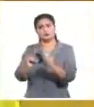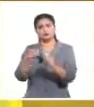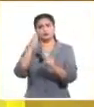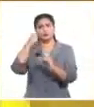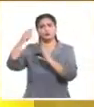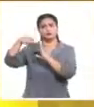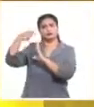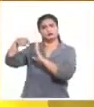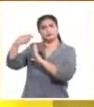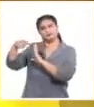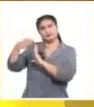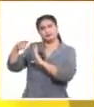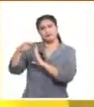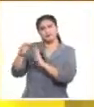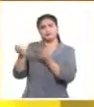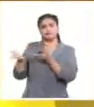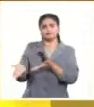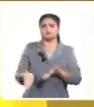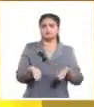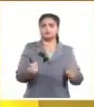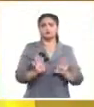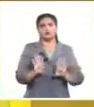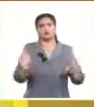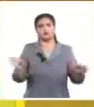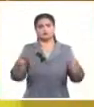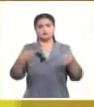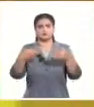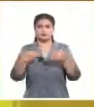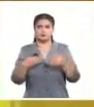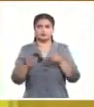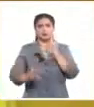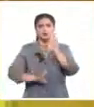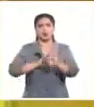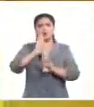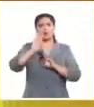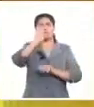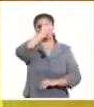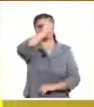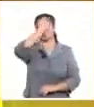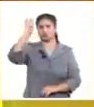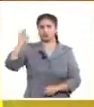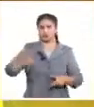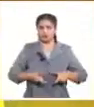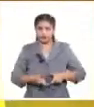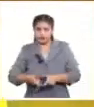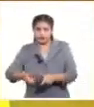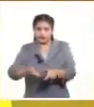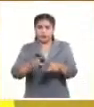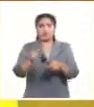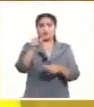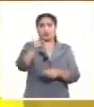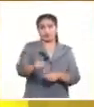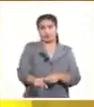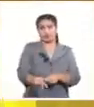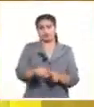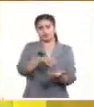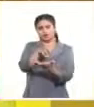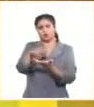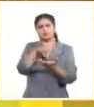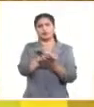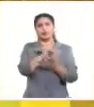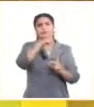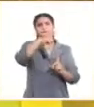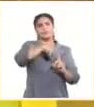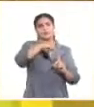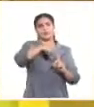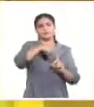nuestro noticiero del mediodía. Son las imágenes desde el Museo de los Bomberos en la Atenas de Cuba, donde se